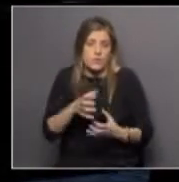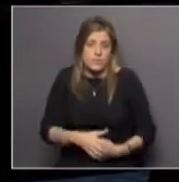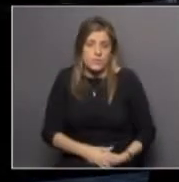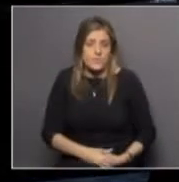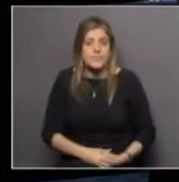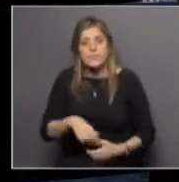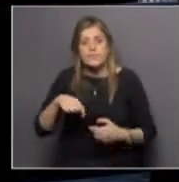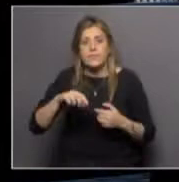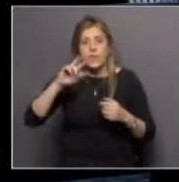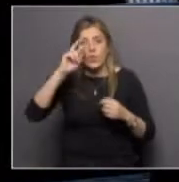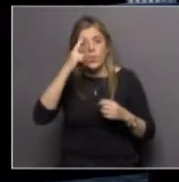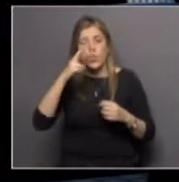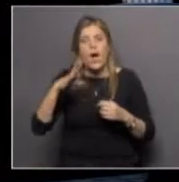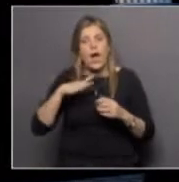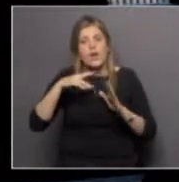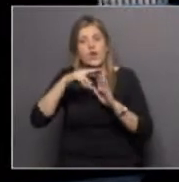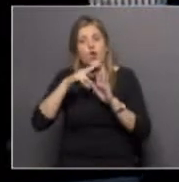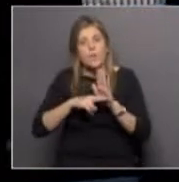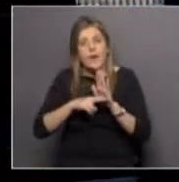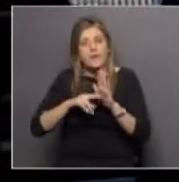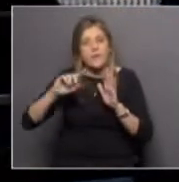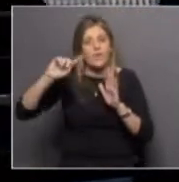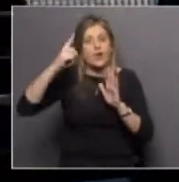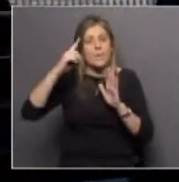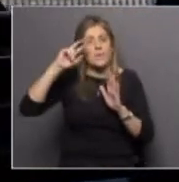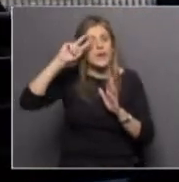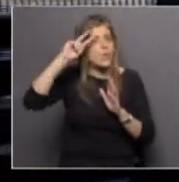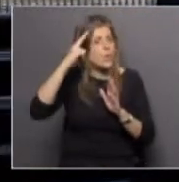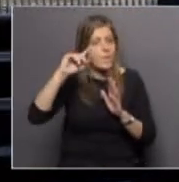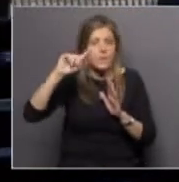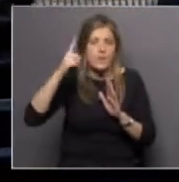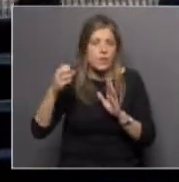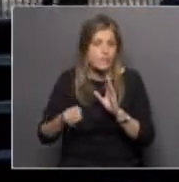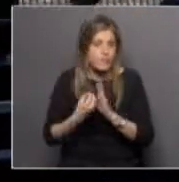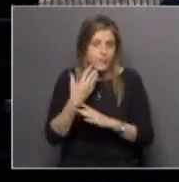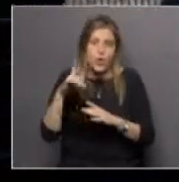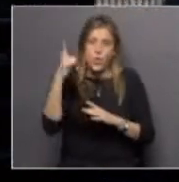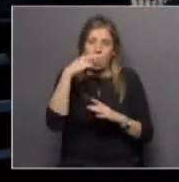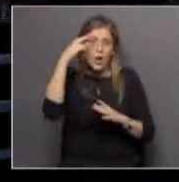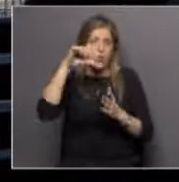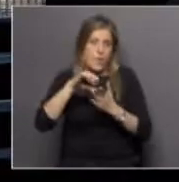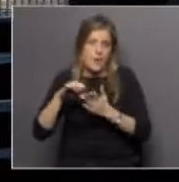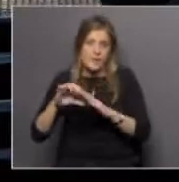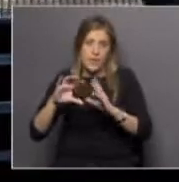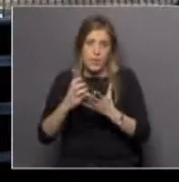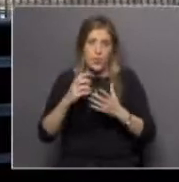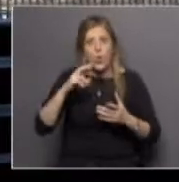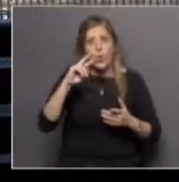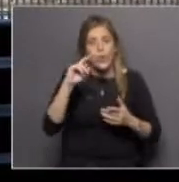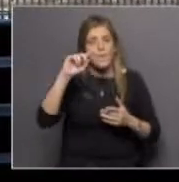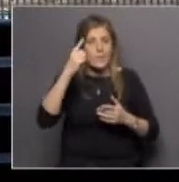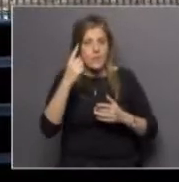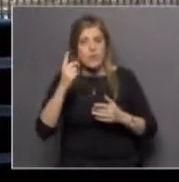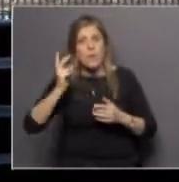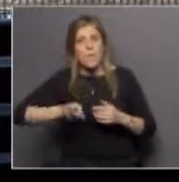en uruguay hay una normativa que era pionera y de vanguardia y que habían pocos países del mundo que era la prohibición de